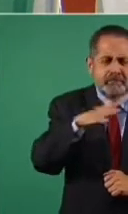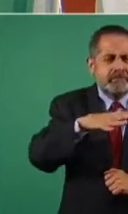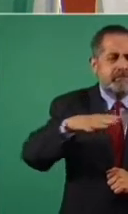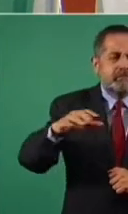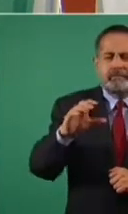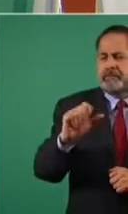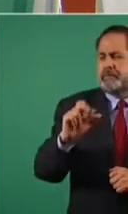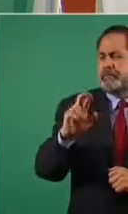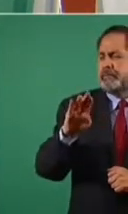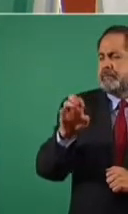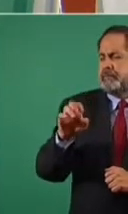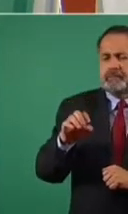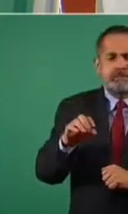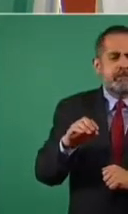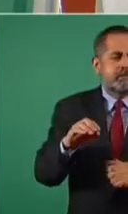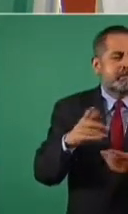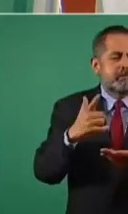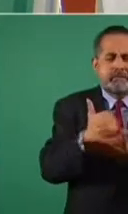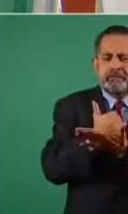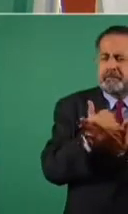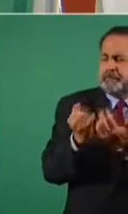Caribe, color turquesa.